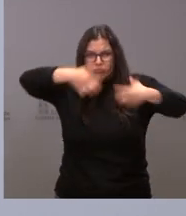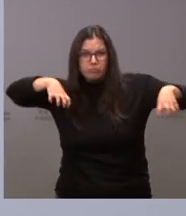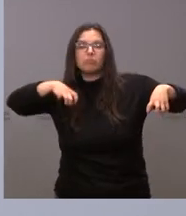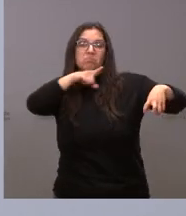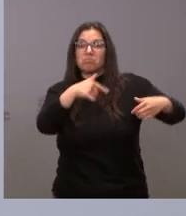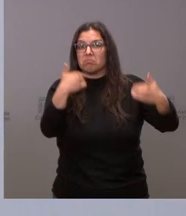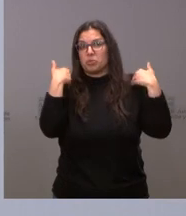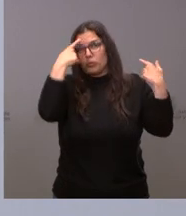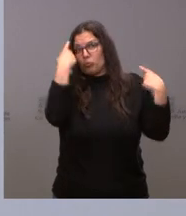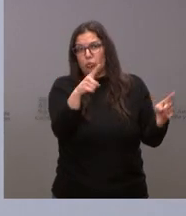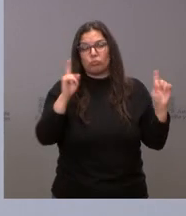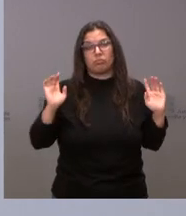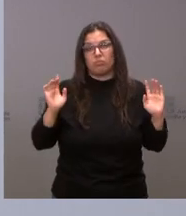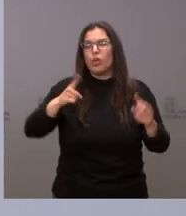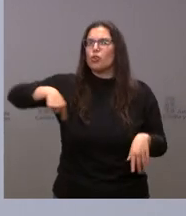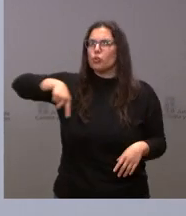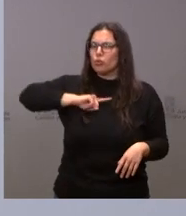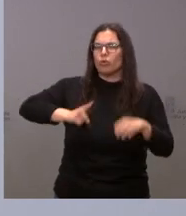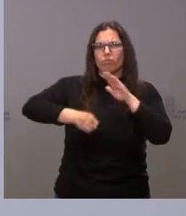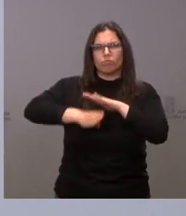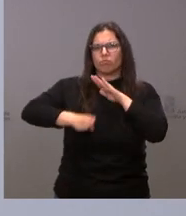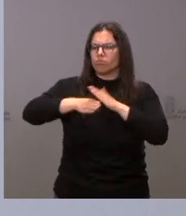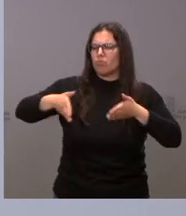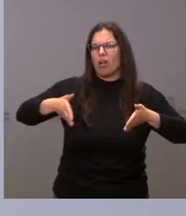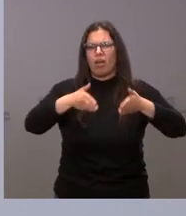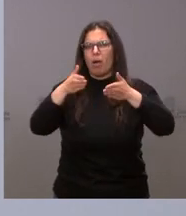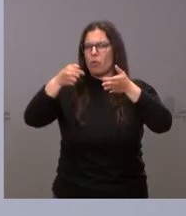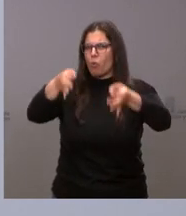responsabilidad nosotros seguiremos nuestro camino.